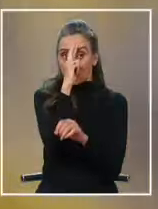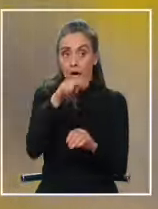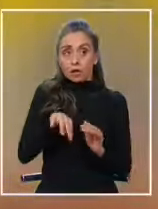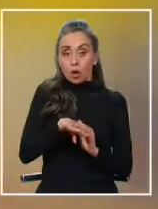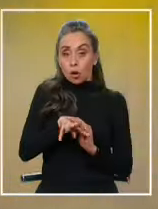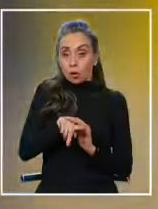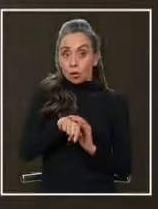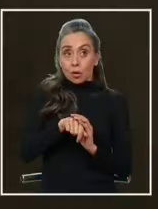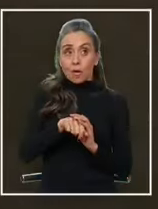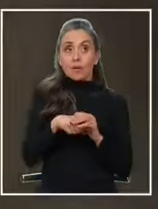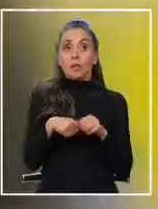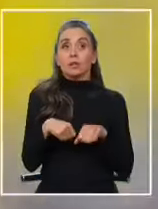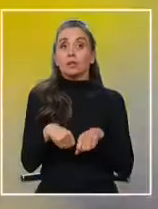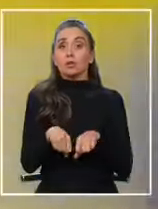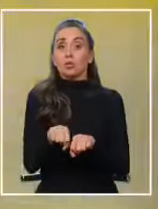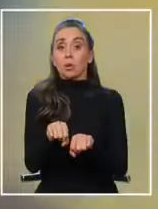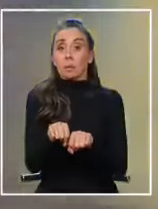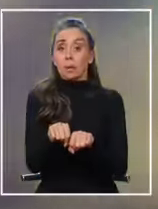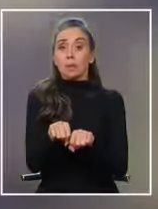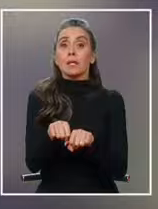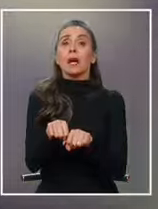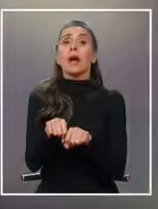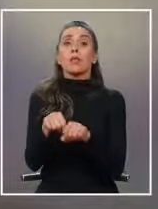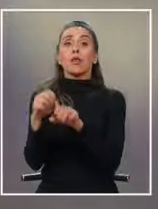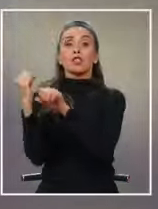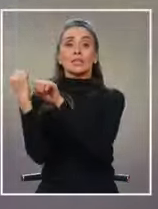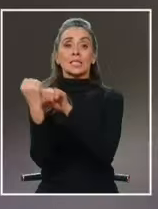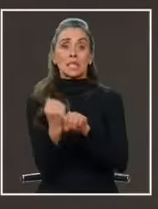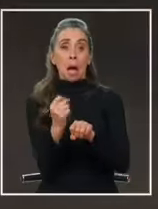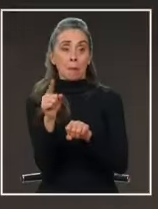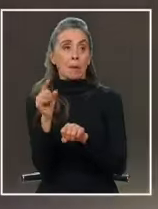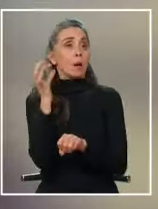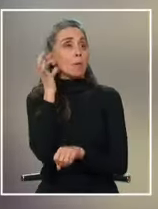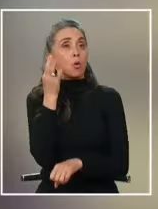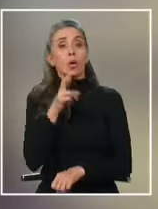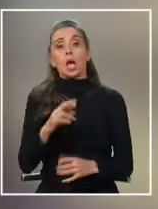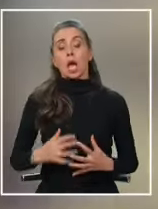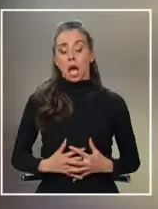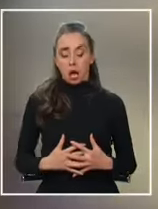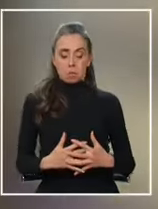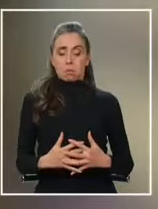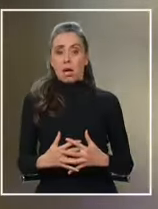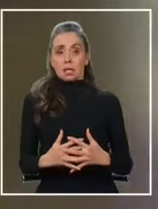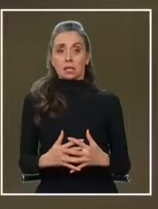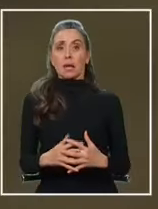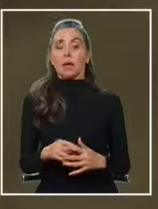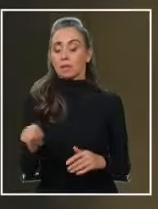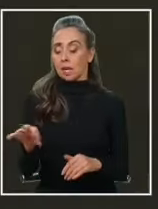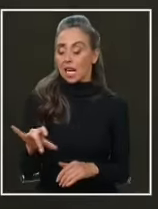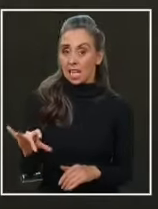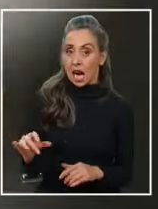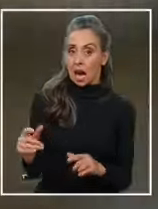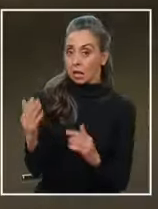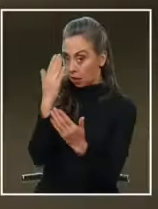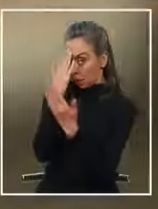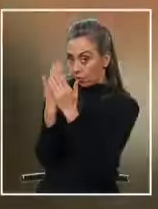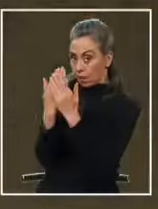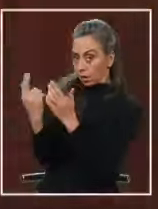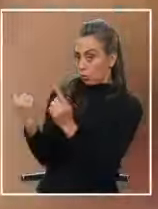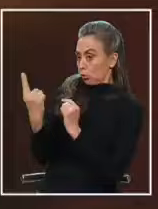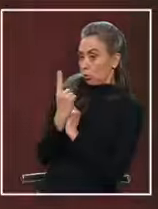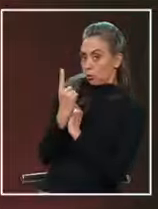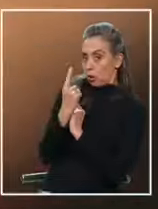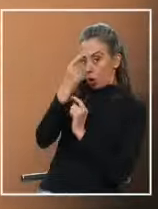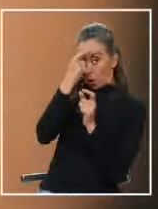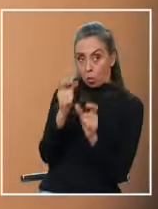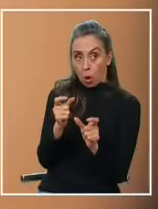hurto que se registró en un supermercado de San Miguel la mujer que simuló un embarazo al llegar a la caja fue encarada por un guardia